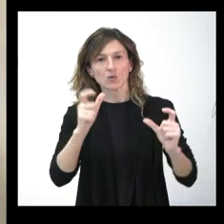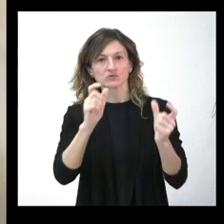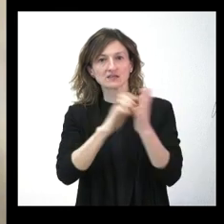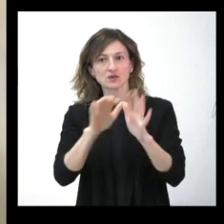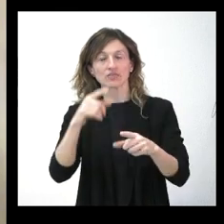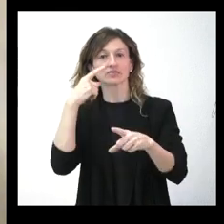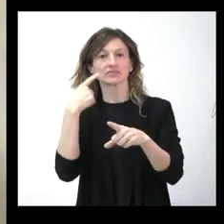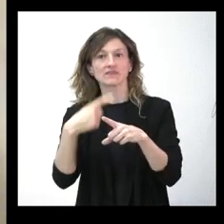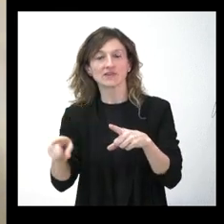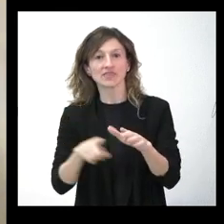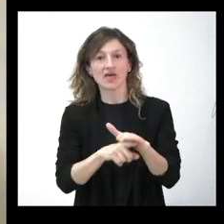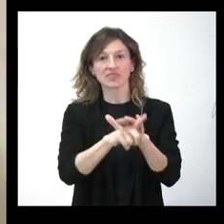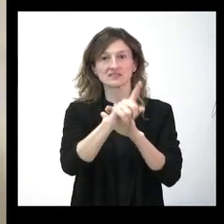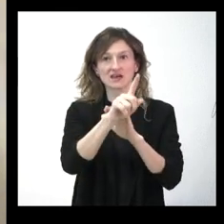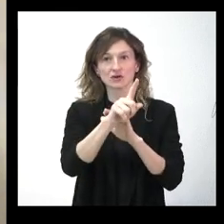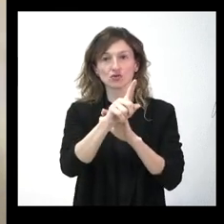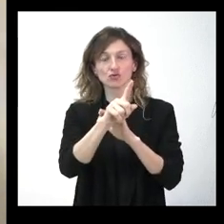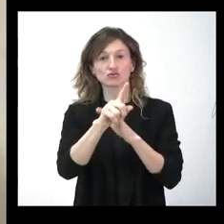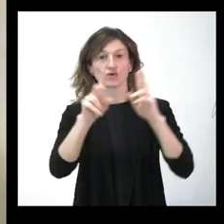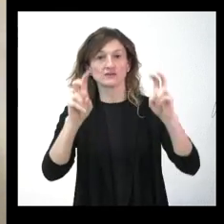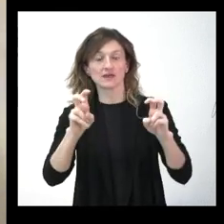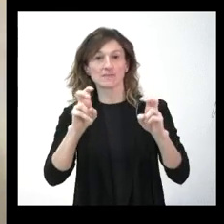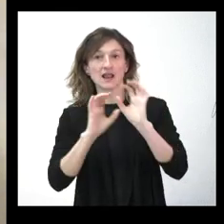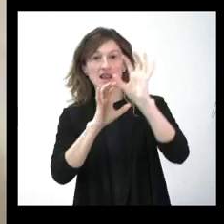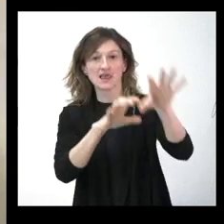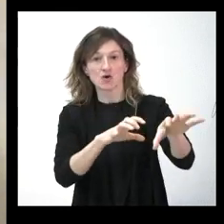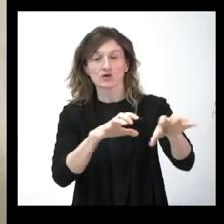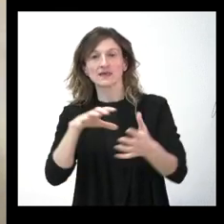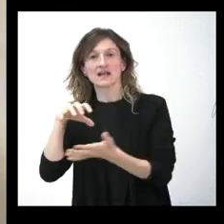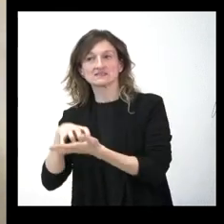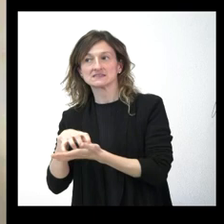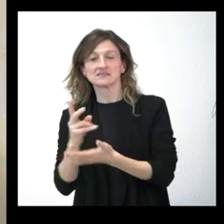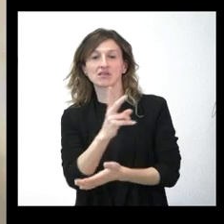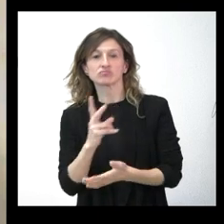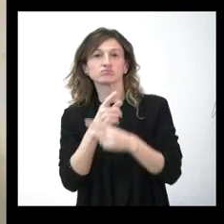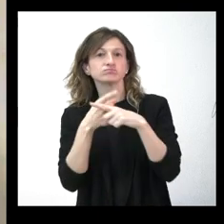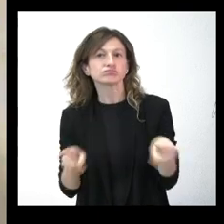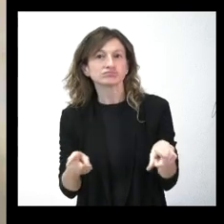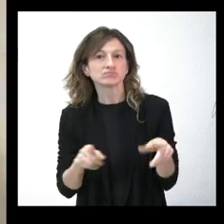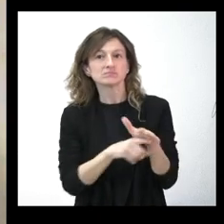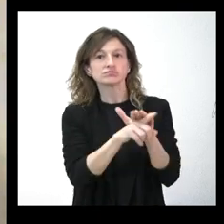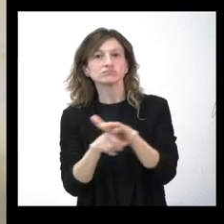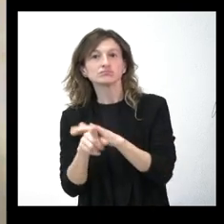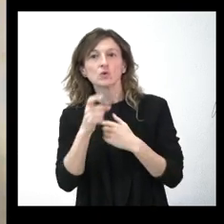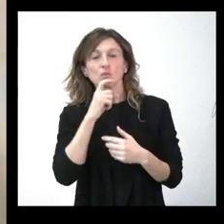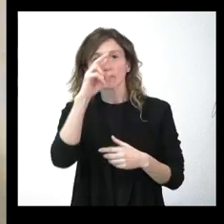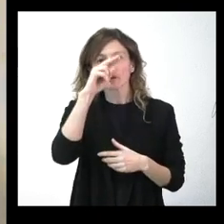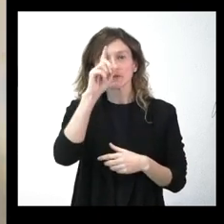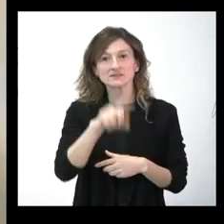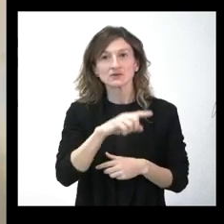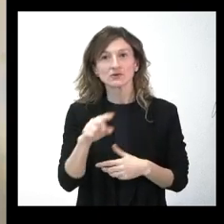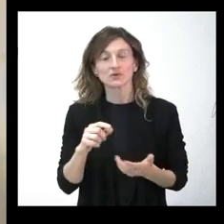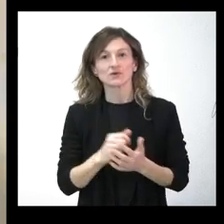diferencia de desarrollo de las regiones de León y Castilla considero que no le ha contestado no sé si en la Junta hay alguna preocupación